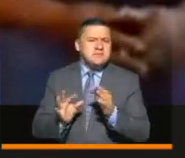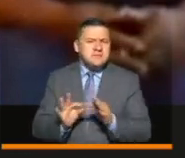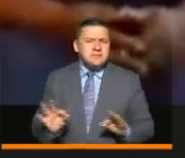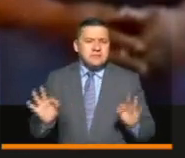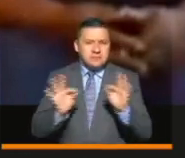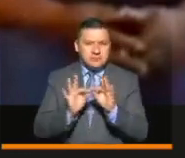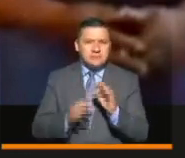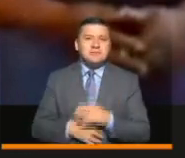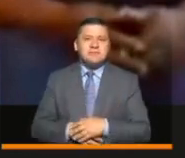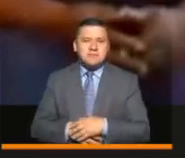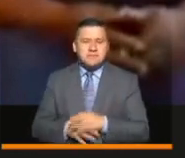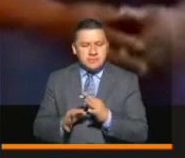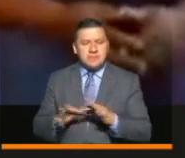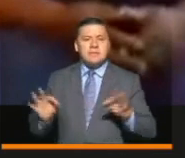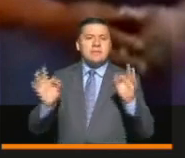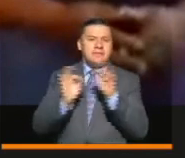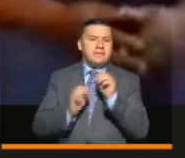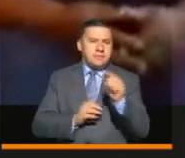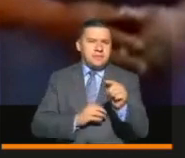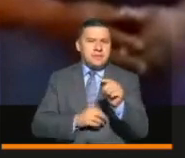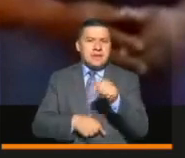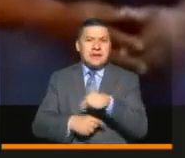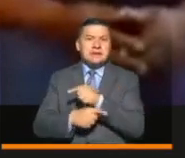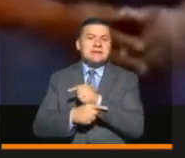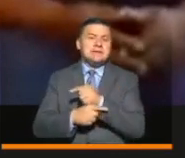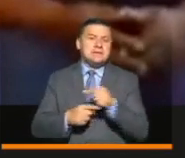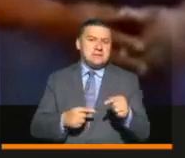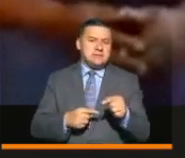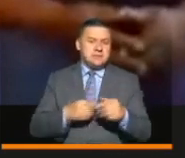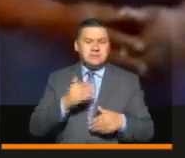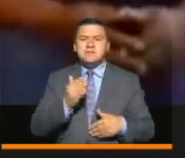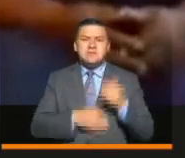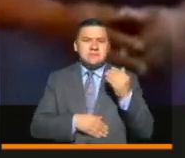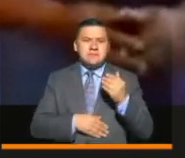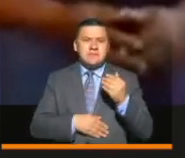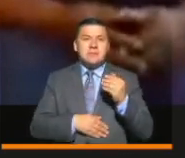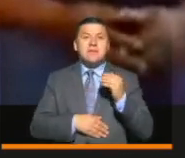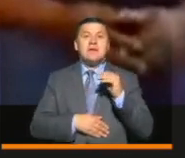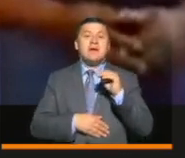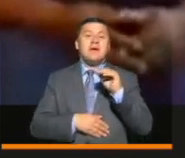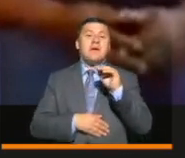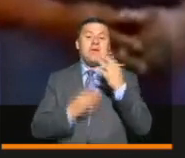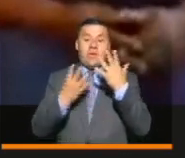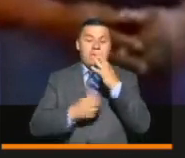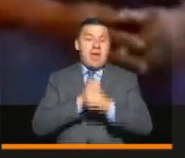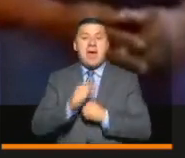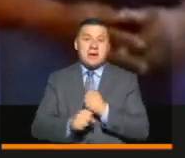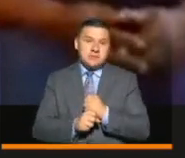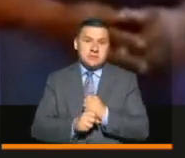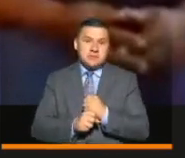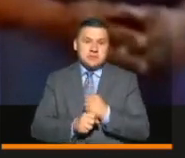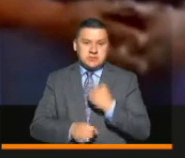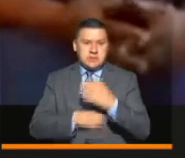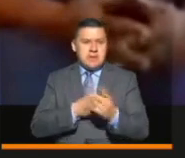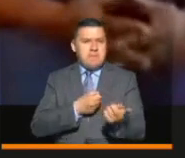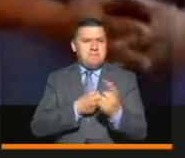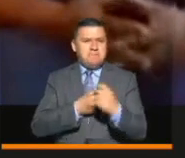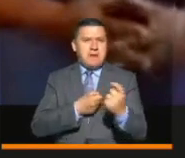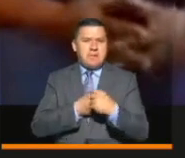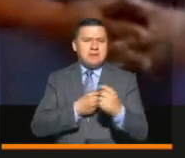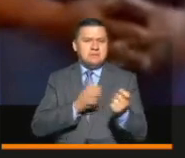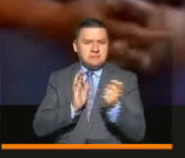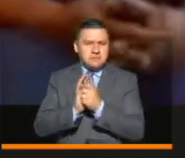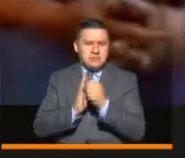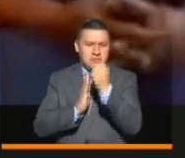importante? Lo importante es que esta semana damos inicio, después de nueve años, al proceso de inscripciones